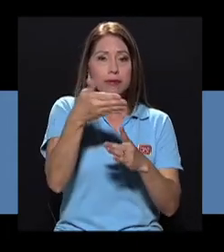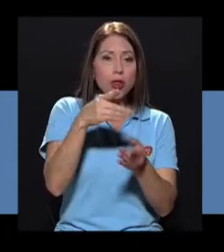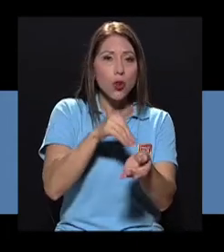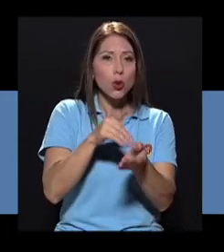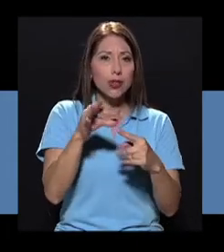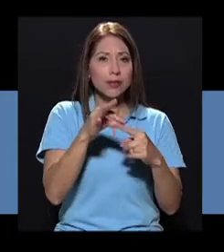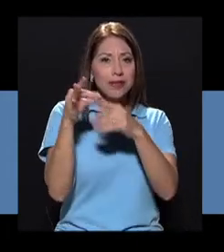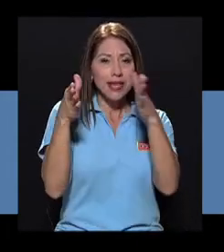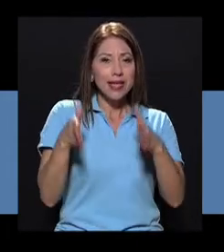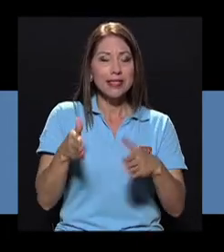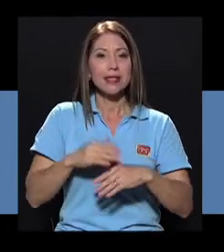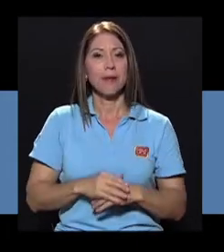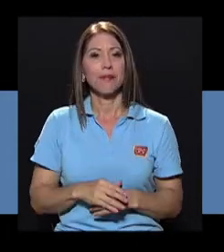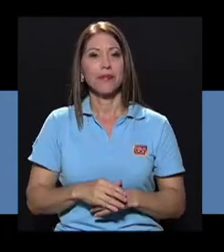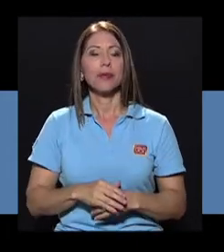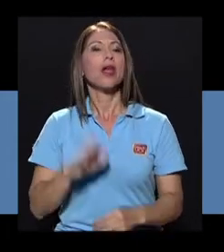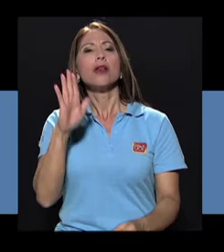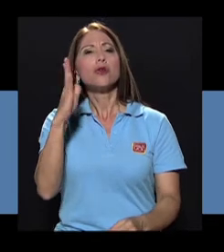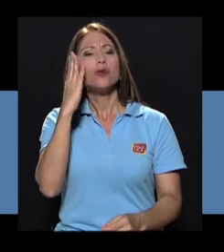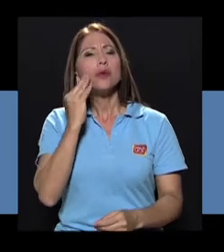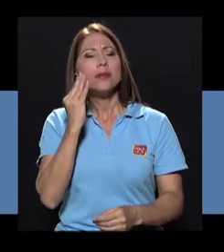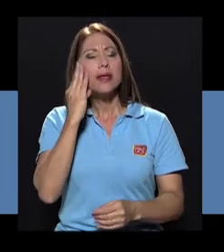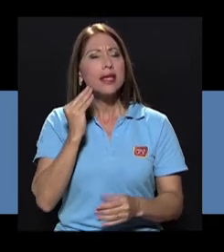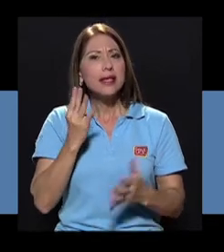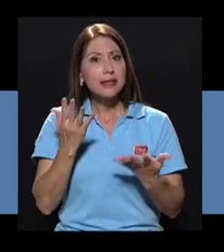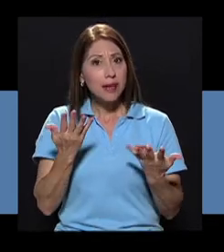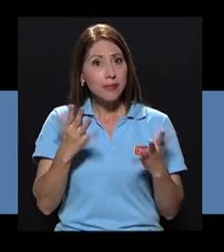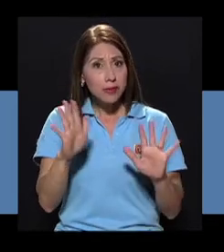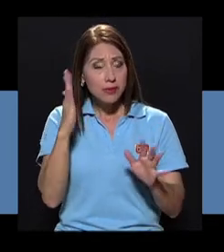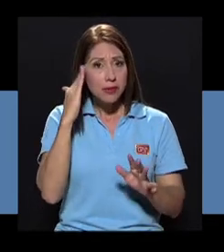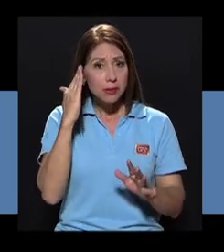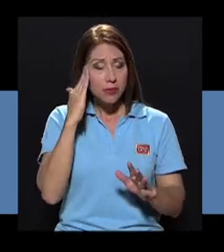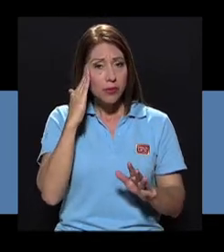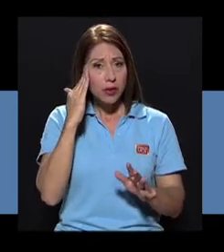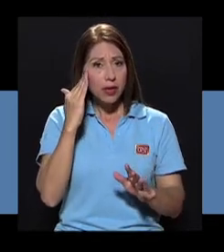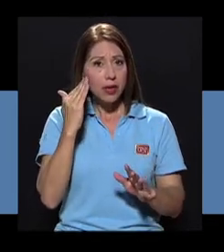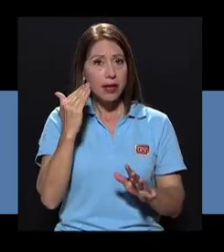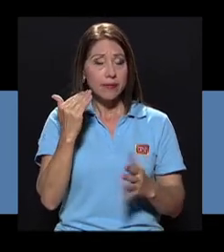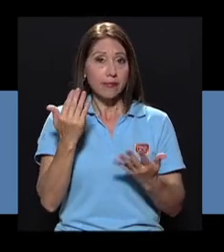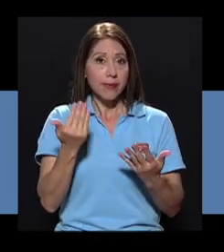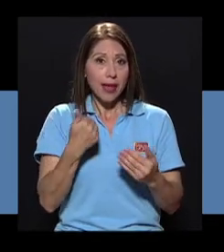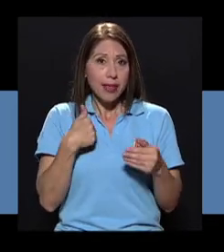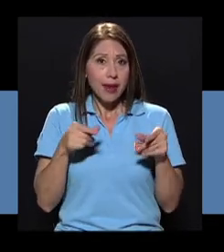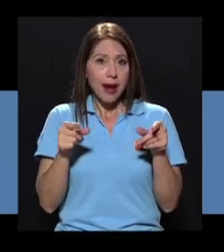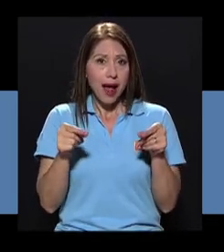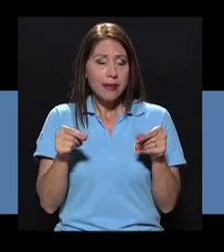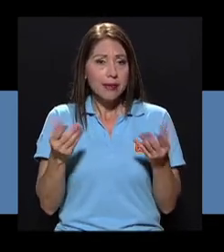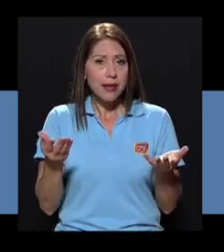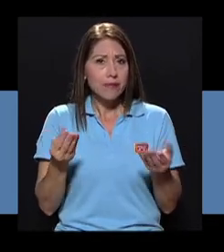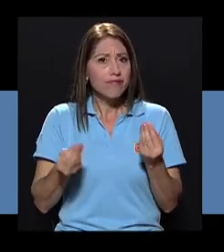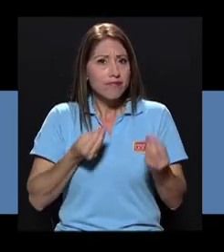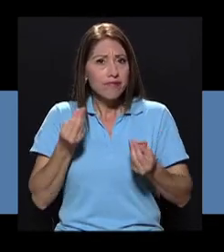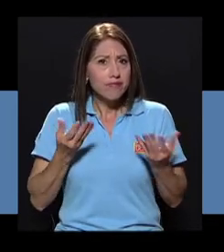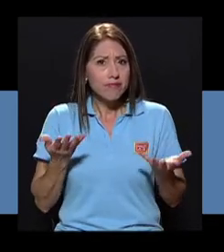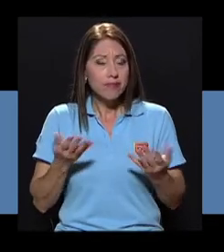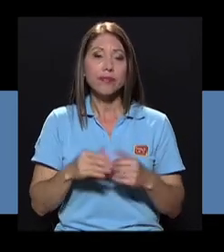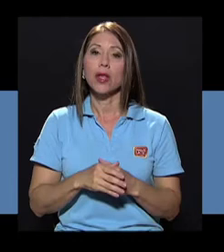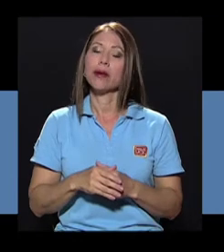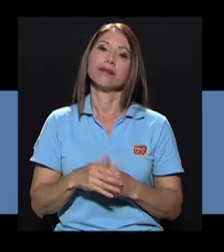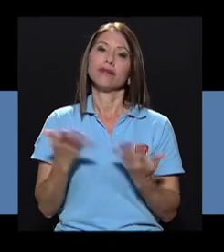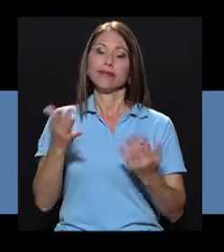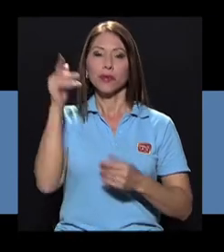un especialista. ¿Cómo se que cáncer de